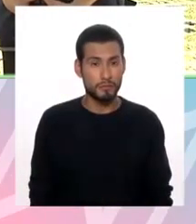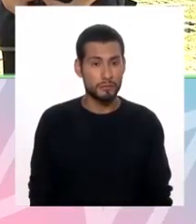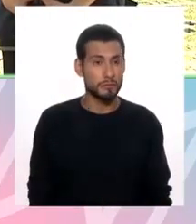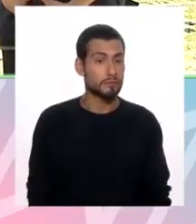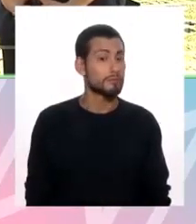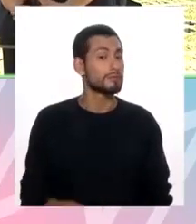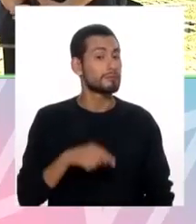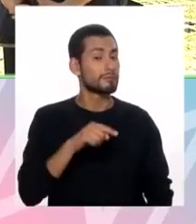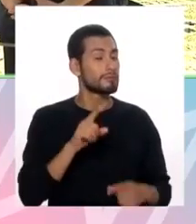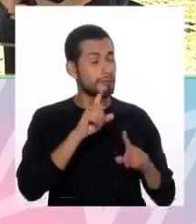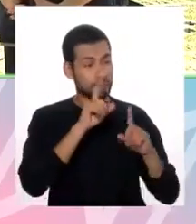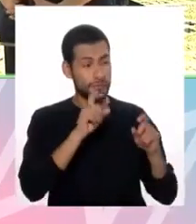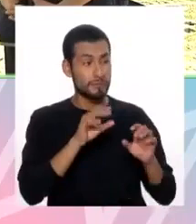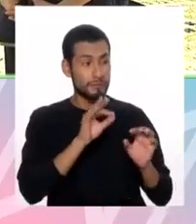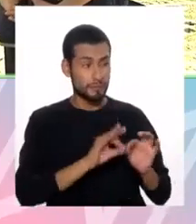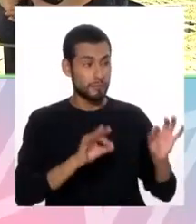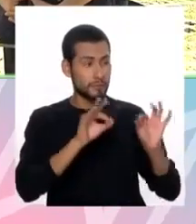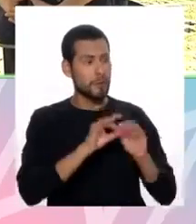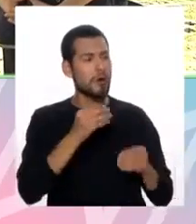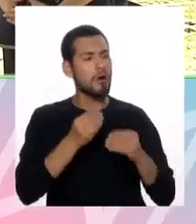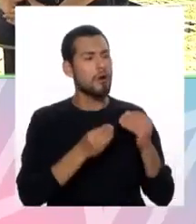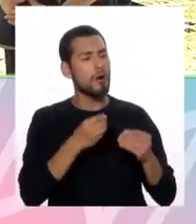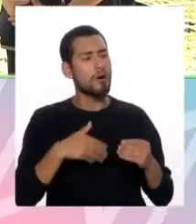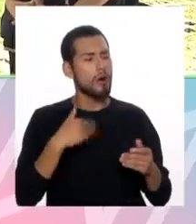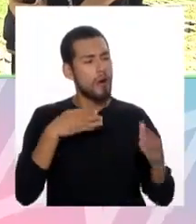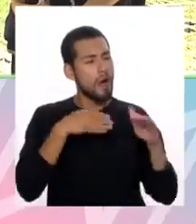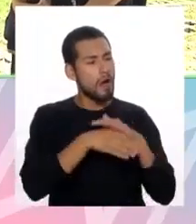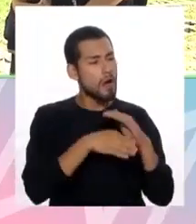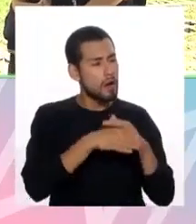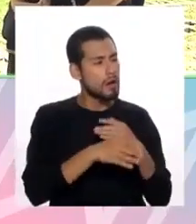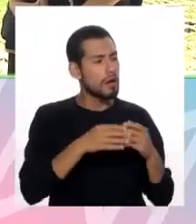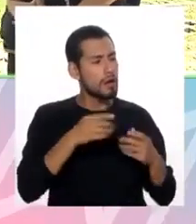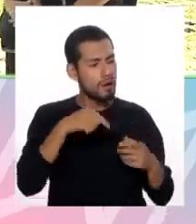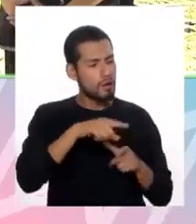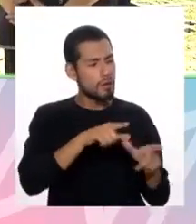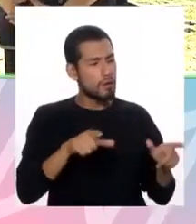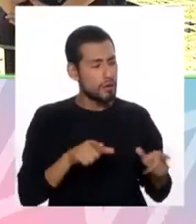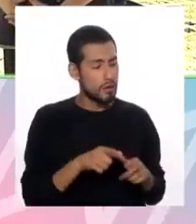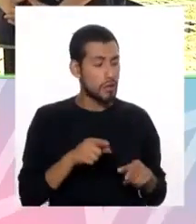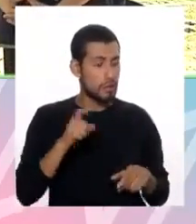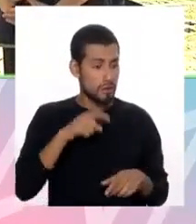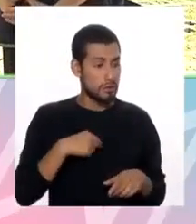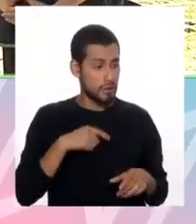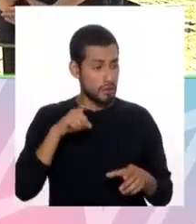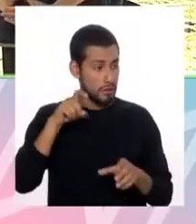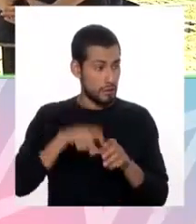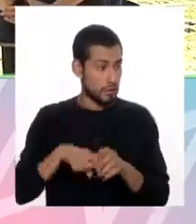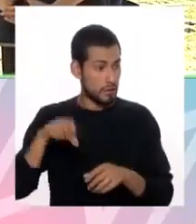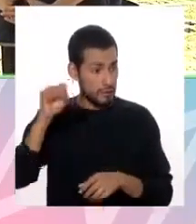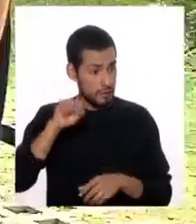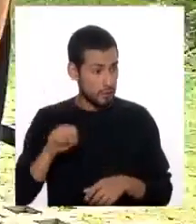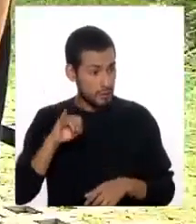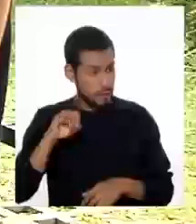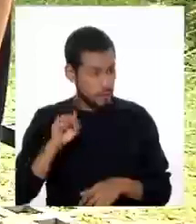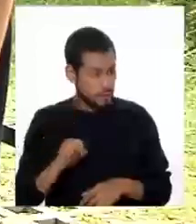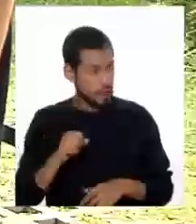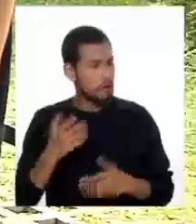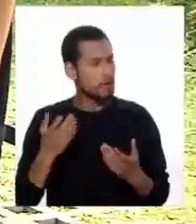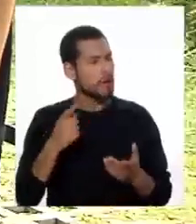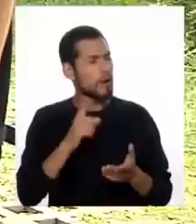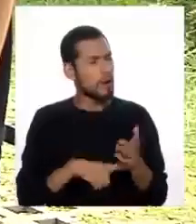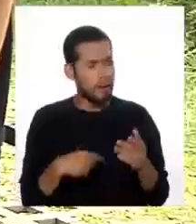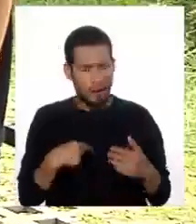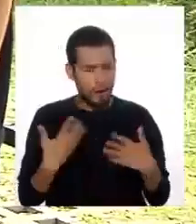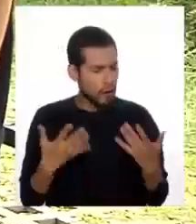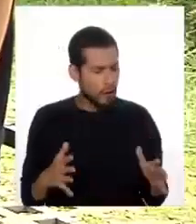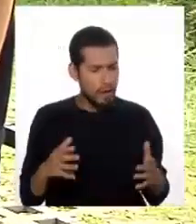Ahora, esta pregunta es muy importante. ¿Cómo podemos acceder al centro? ¿Uno tiene que estar inscrito en el CIS? ¿Qué sucede si